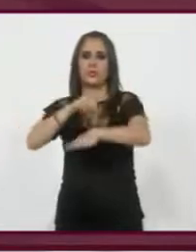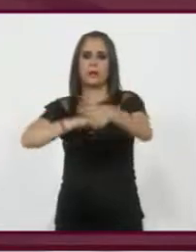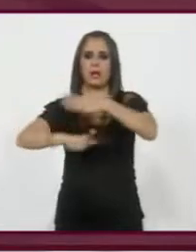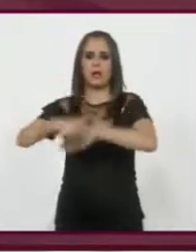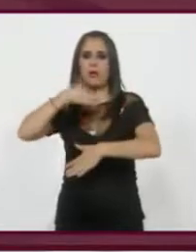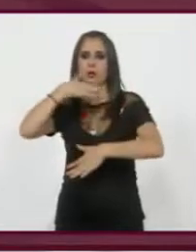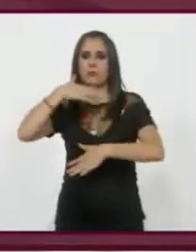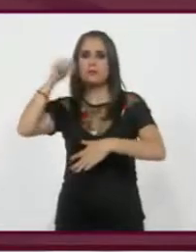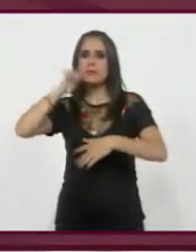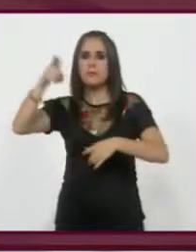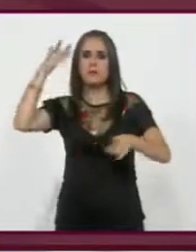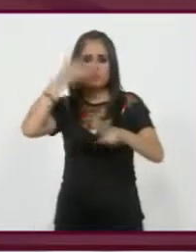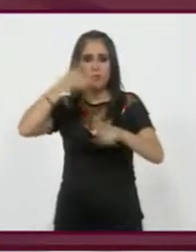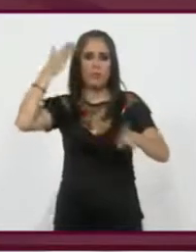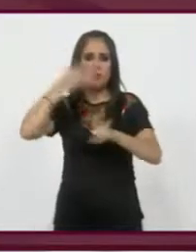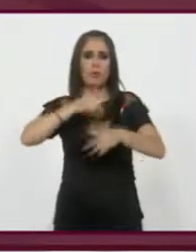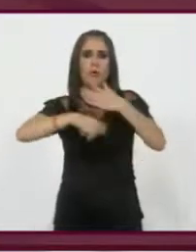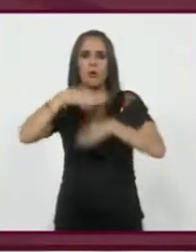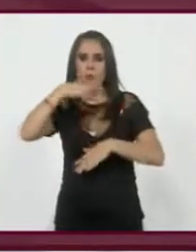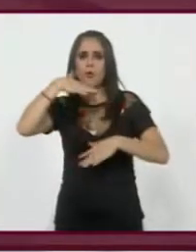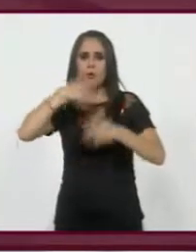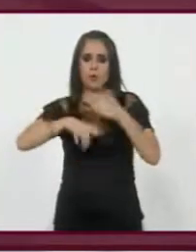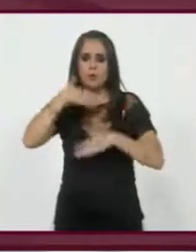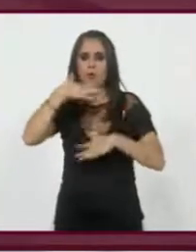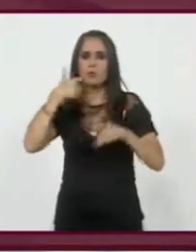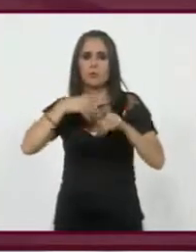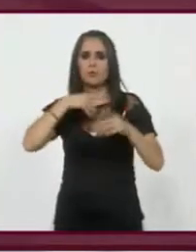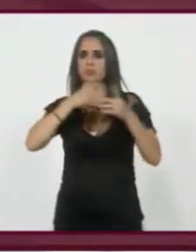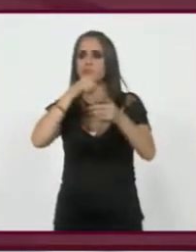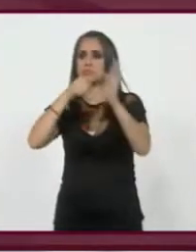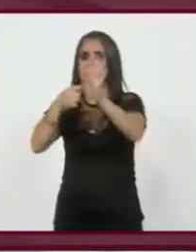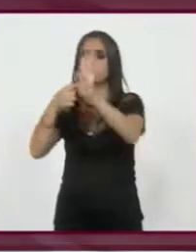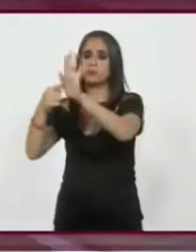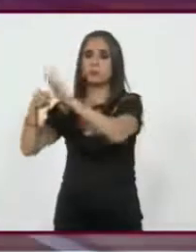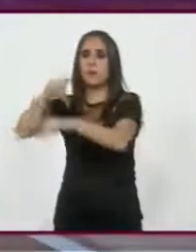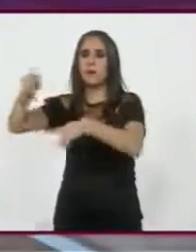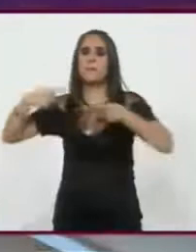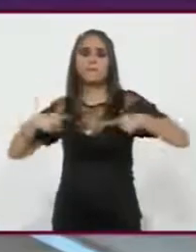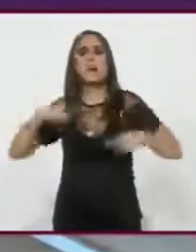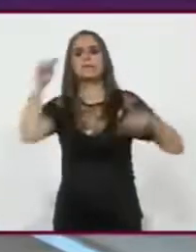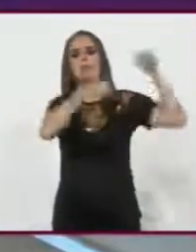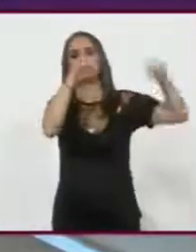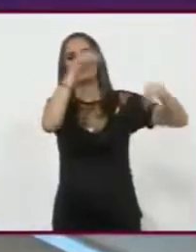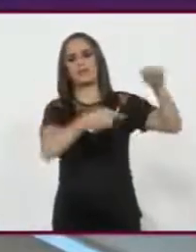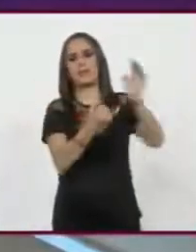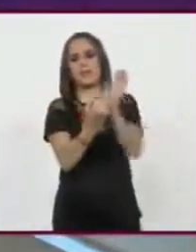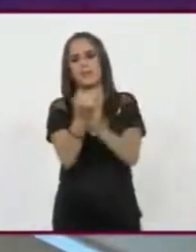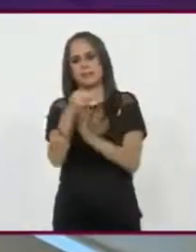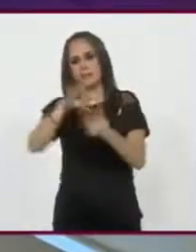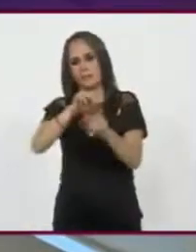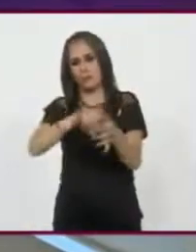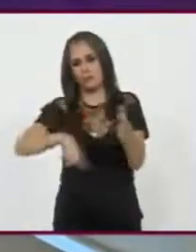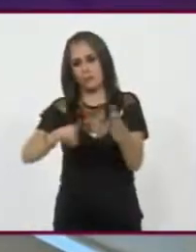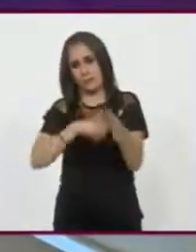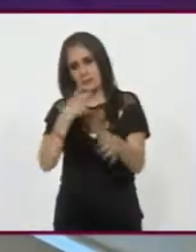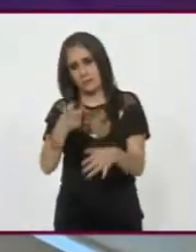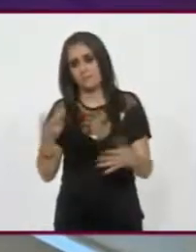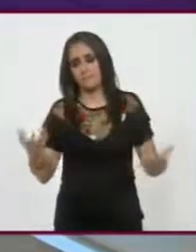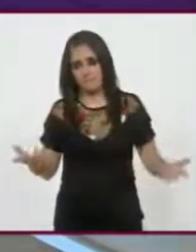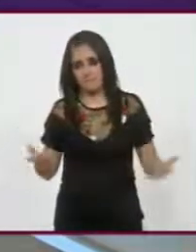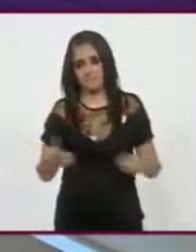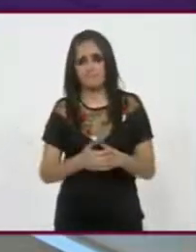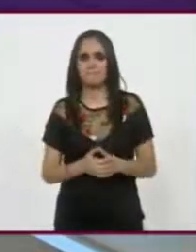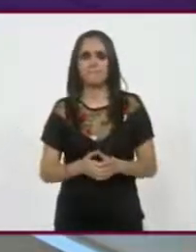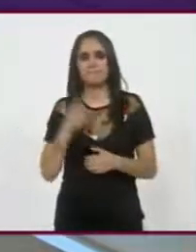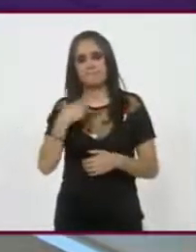lacerante y brutal el asunto, López Obrador lo colocó y vámonos sobre él, vámonos sobre él, vámonos sobre él. Exactamente. Y yo creo que estas son, pues en fin, de las